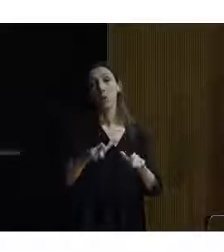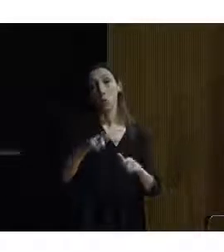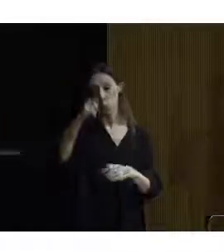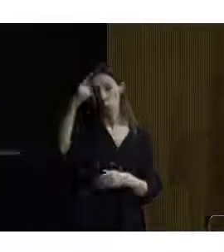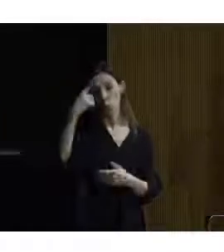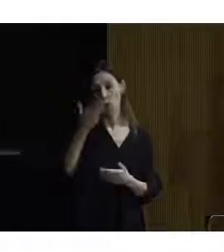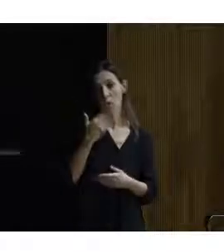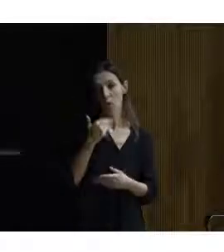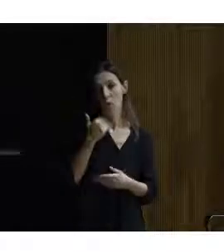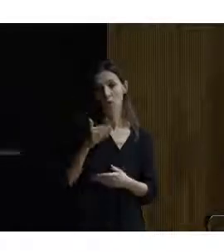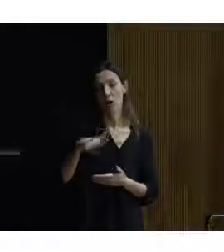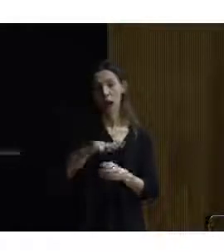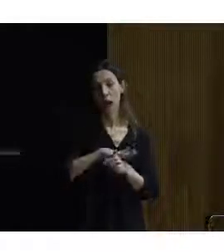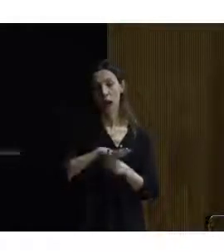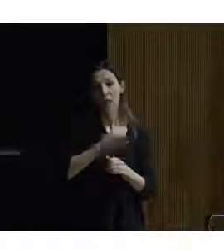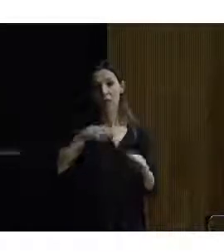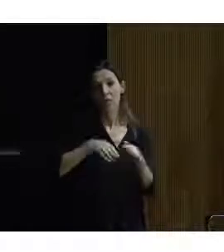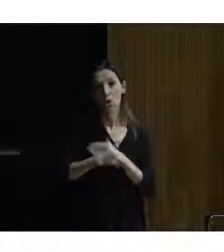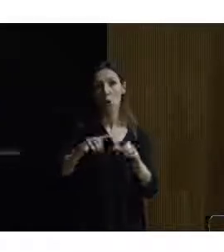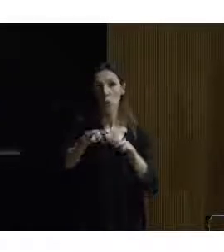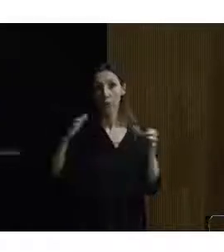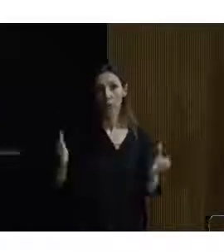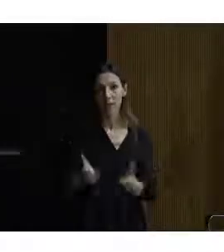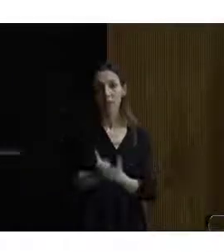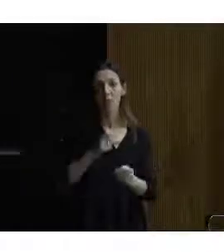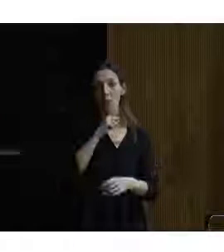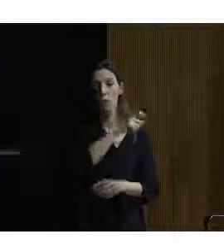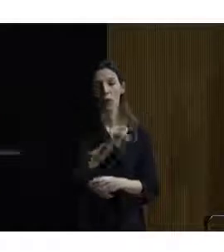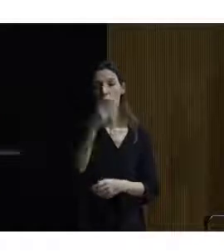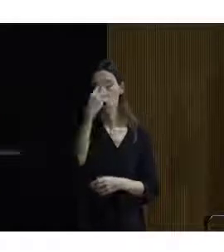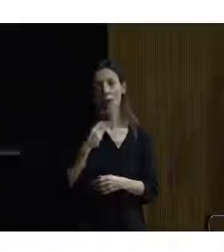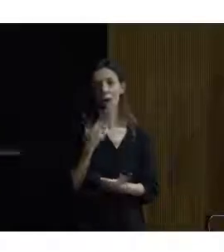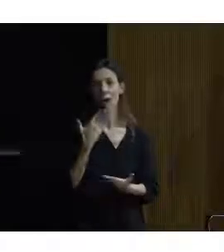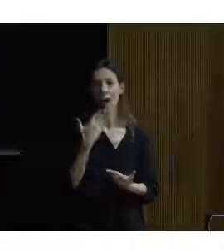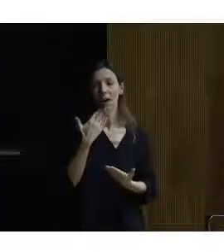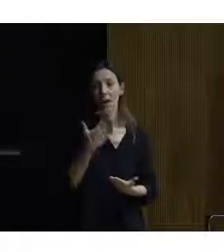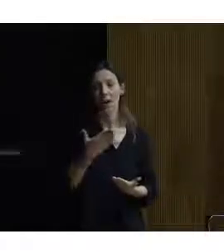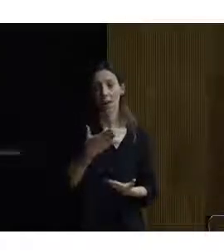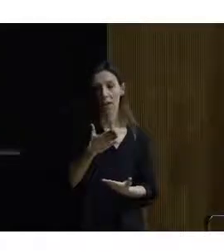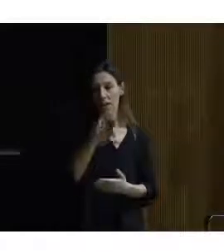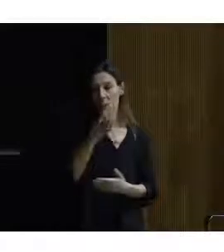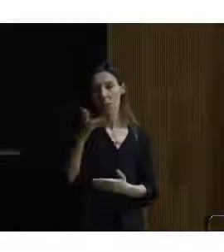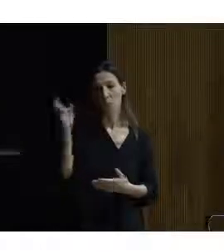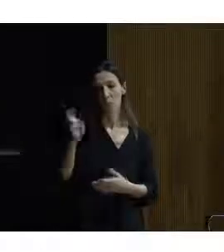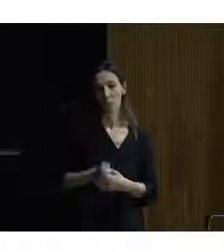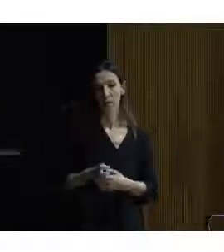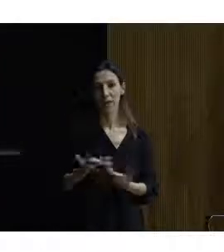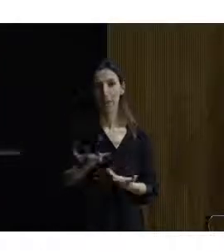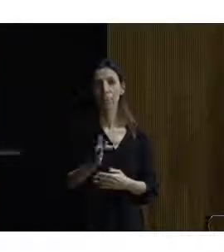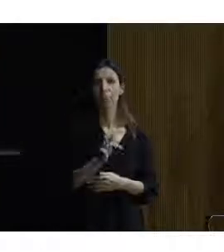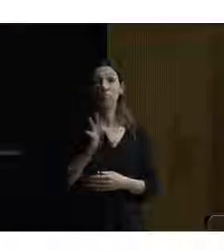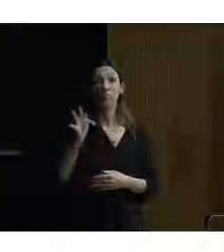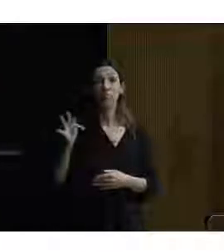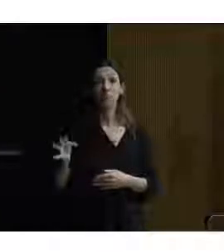Universal e Innovación de la Fundación ONCE. Gracias también por venir. El siguiente ponente